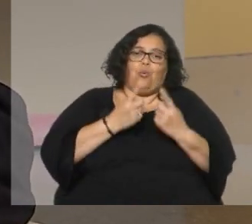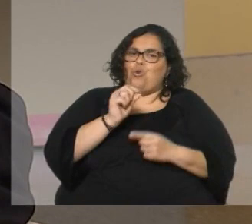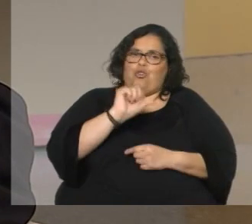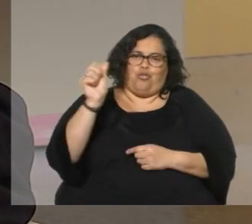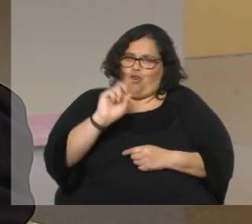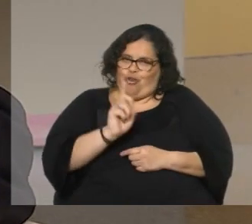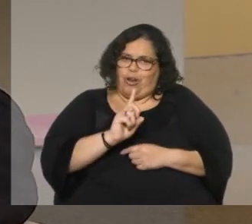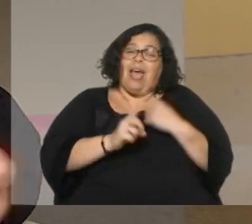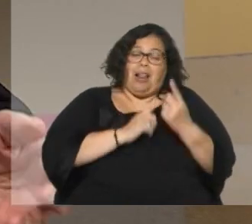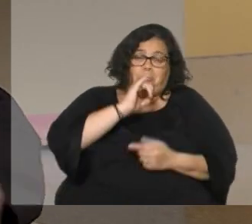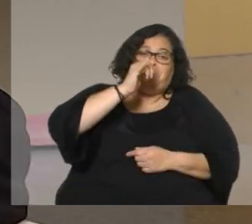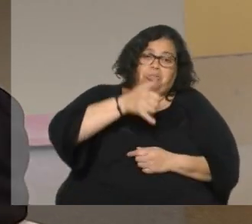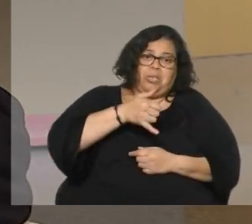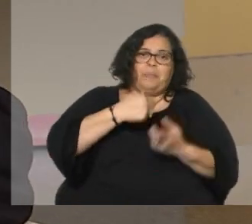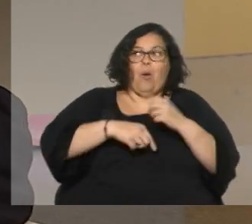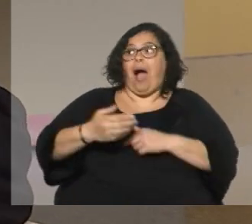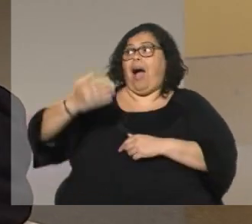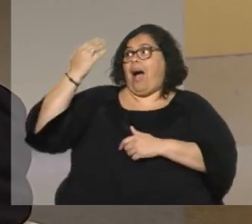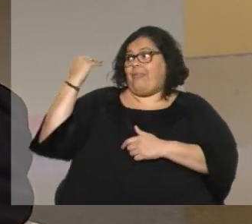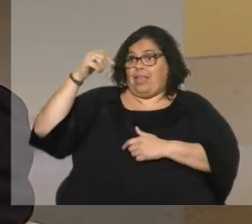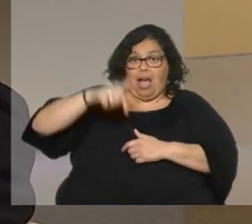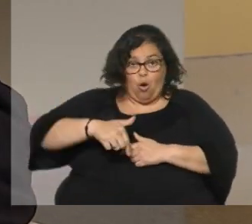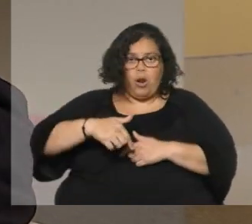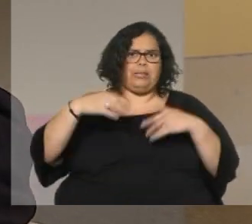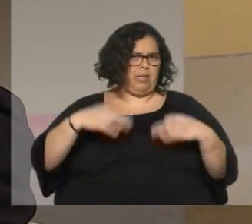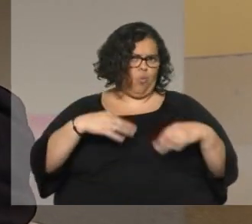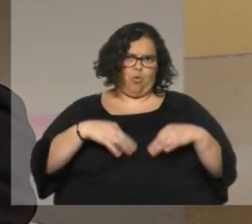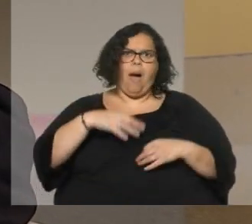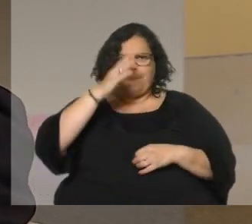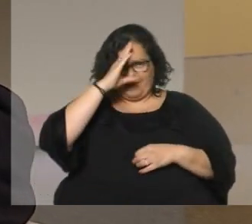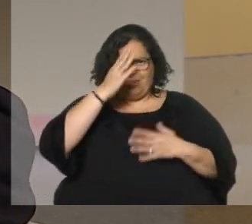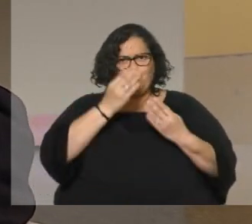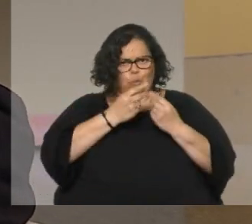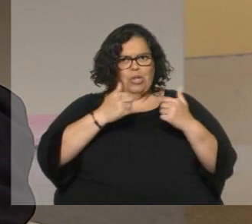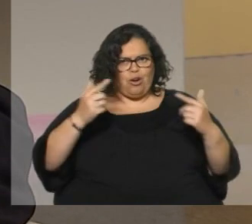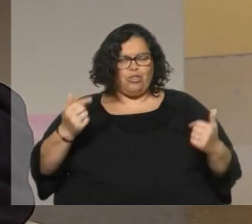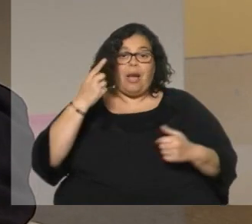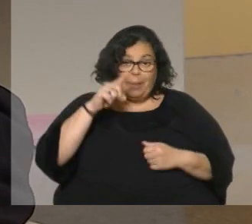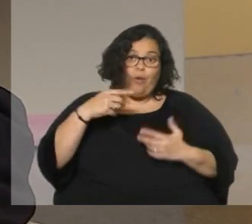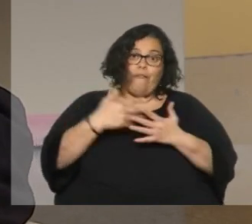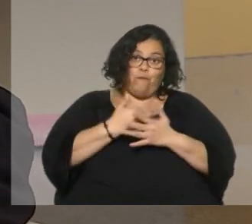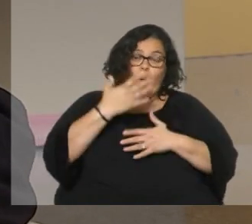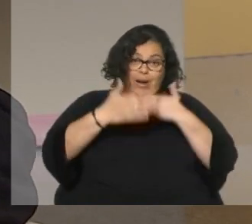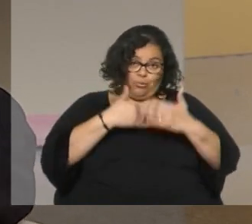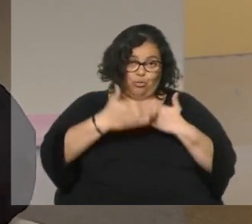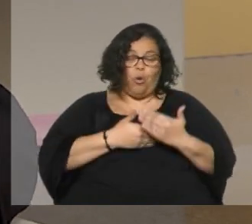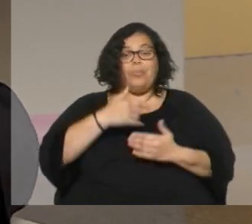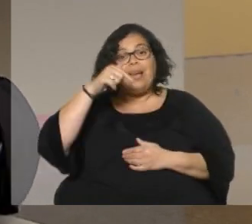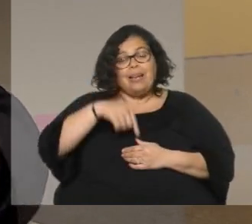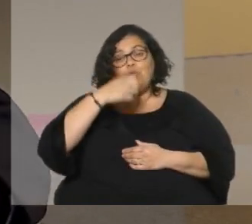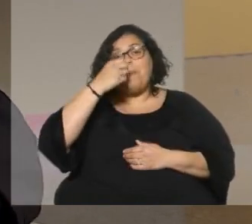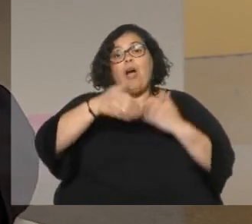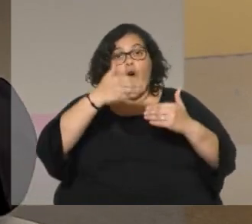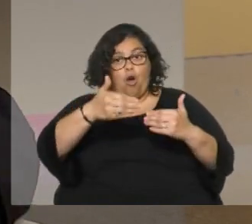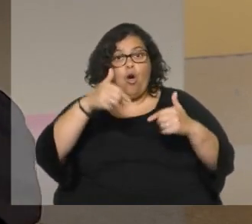lo menos si me pongo a pensar lo que era antes y lo que soy ahora he hecho un curso aceleradísimo y eso me parece que ha sido un gran progreso hoy se informa